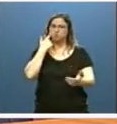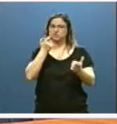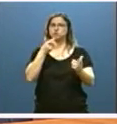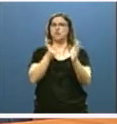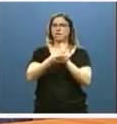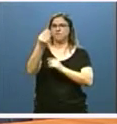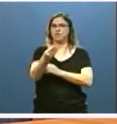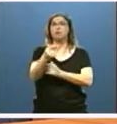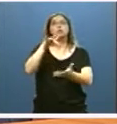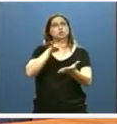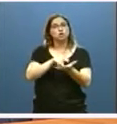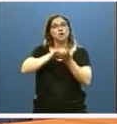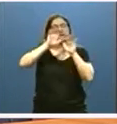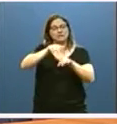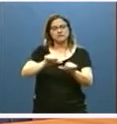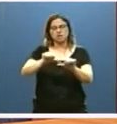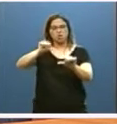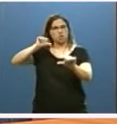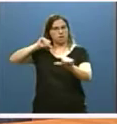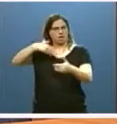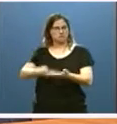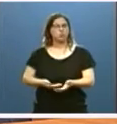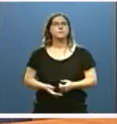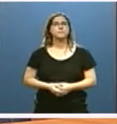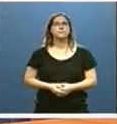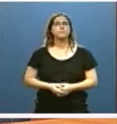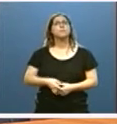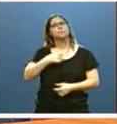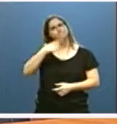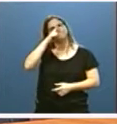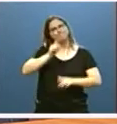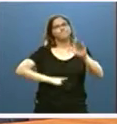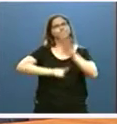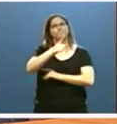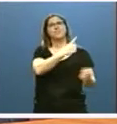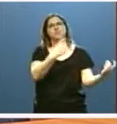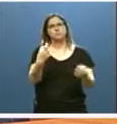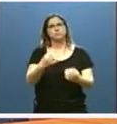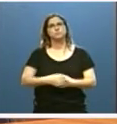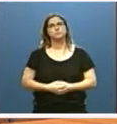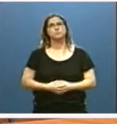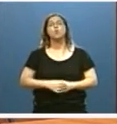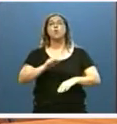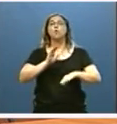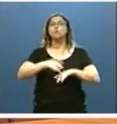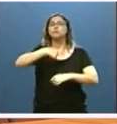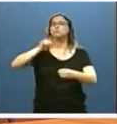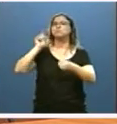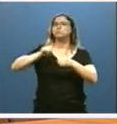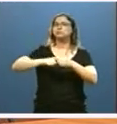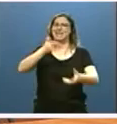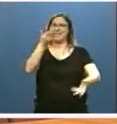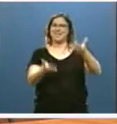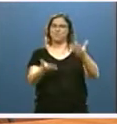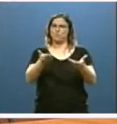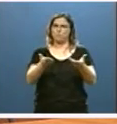Así ha sucedido en Castilla y León en los últimos años. Pero tenemos que seguir avanzando. Para ello participamos en evaluaciones